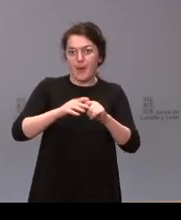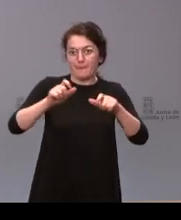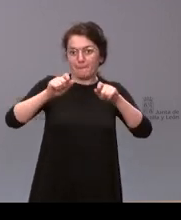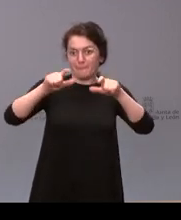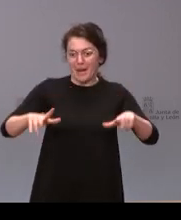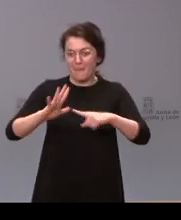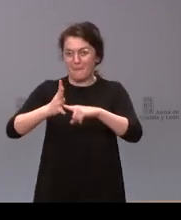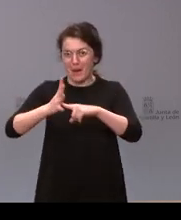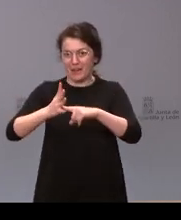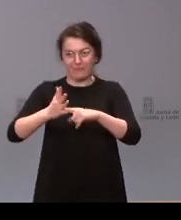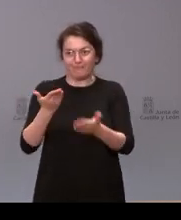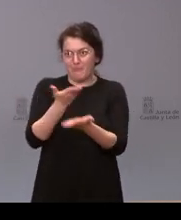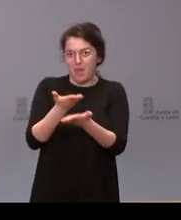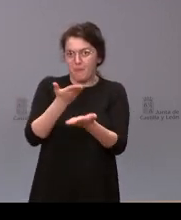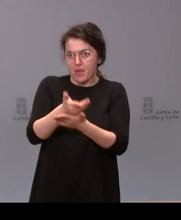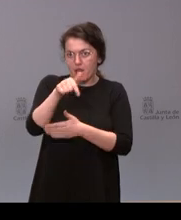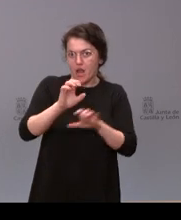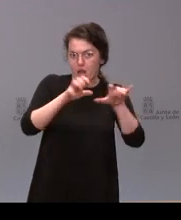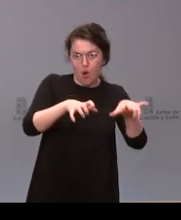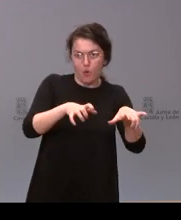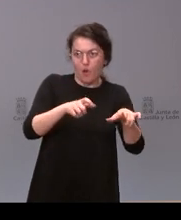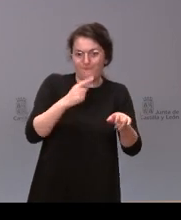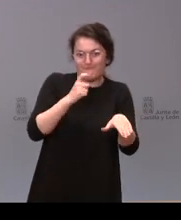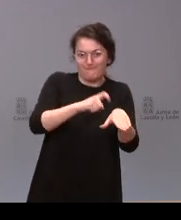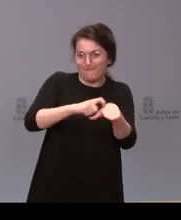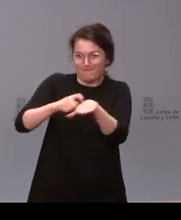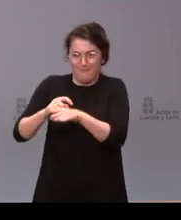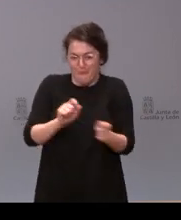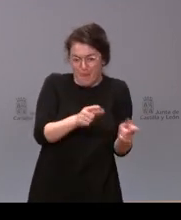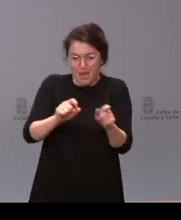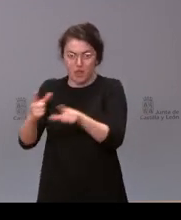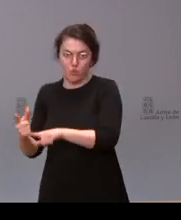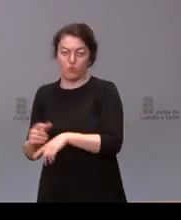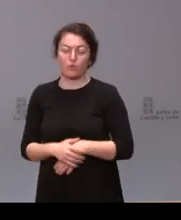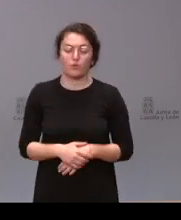similidades características por otra parte preguntarle